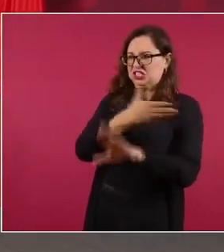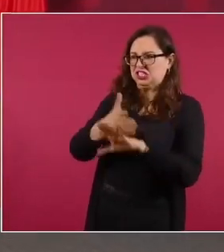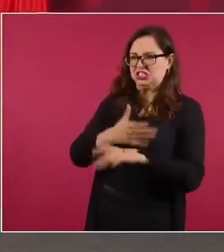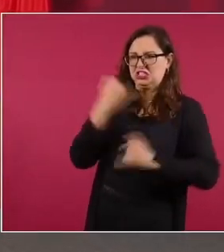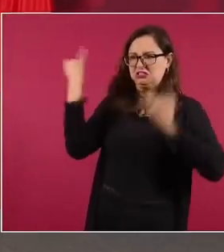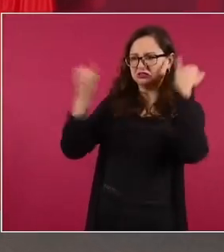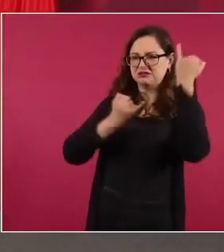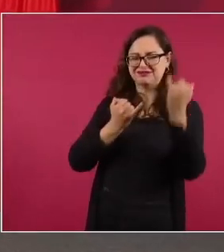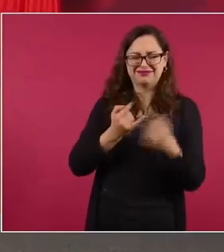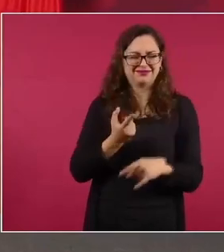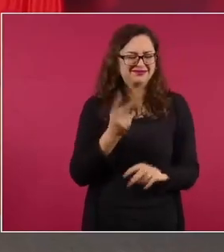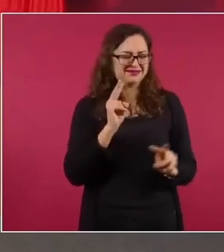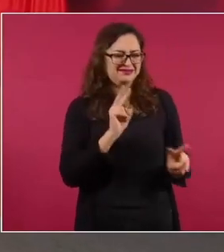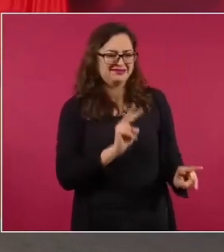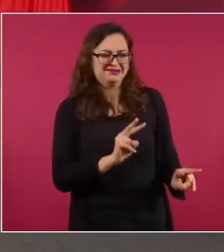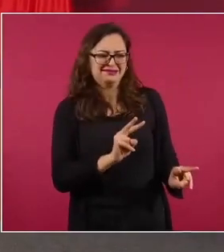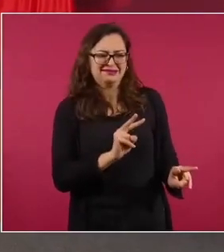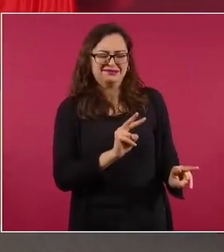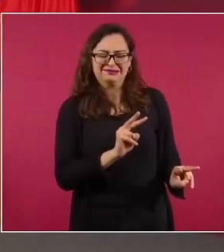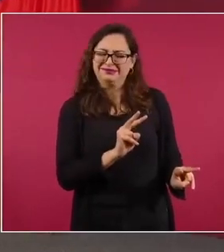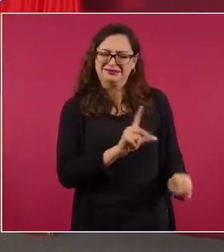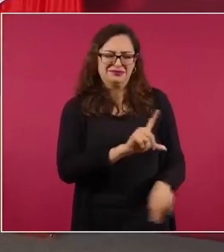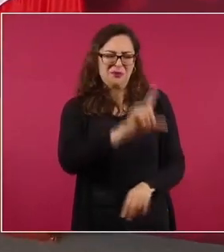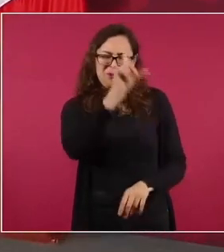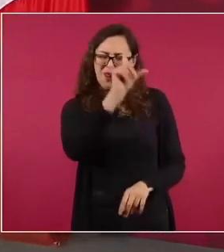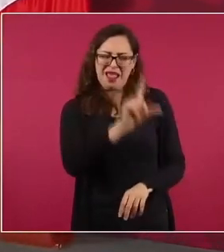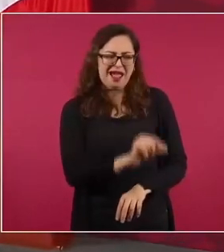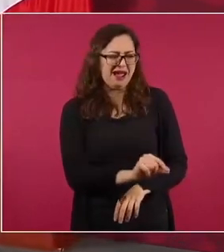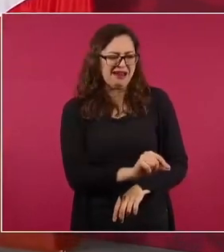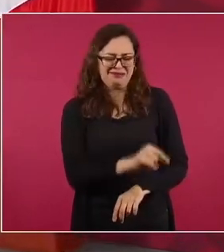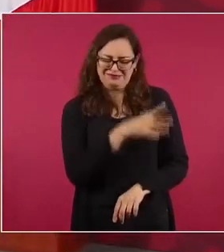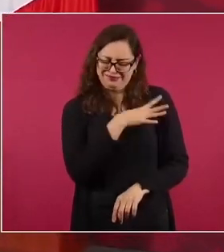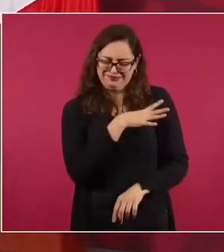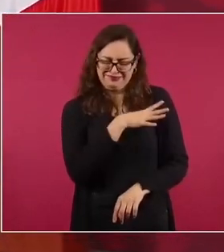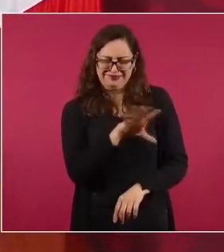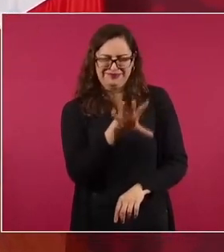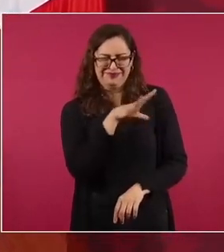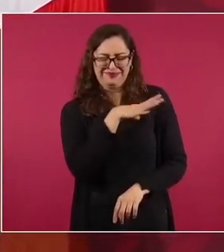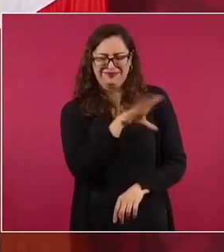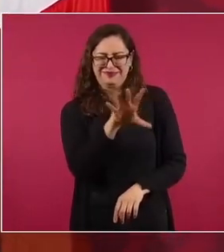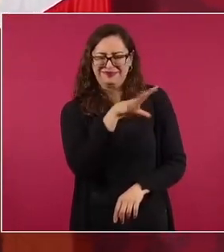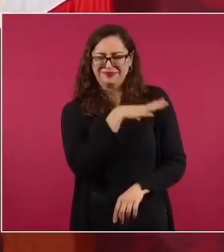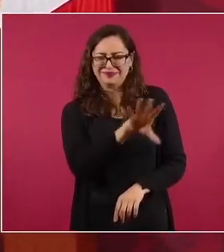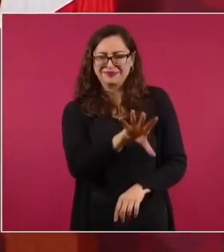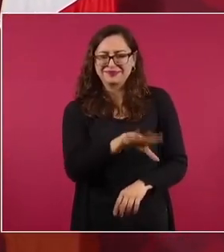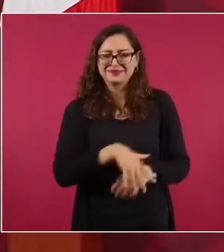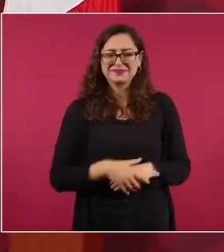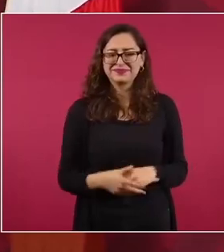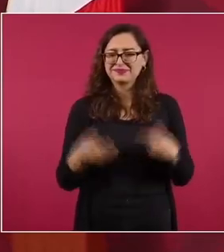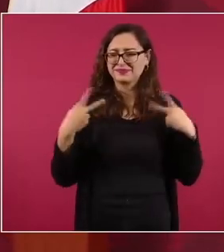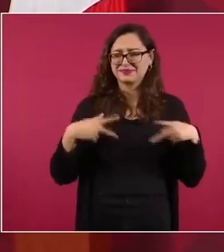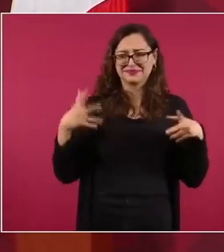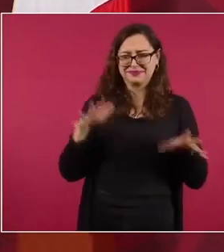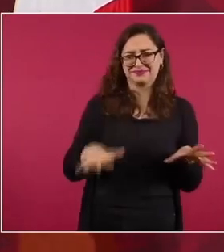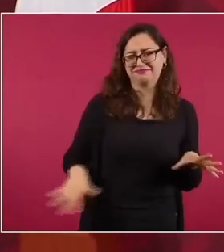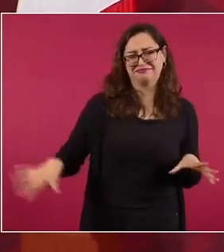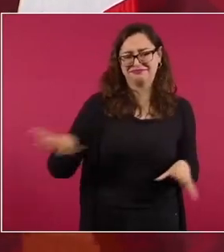y son rechazadas.